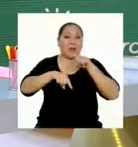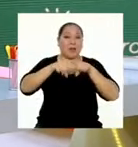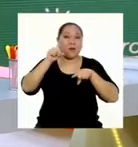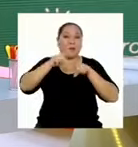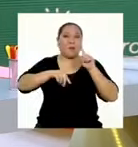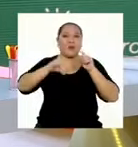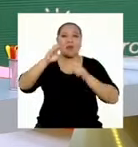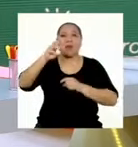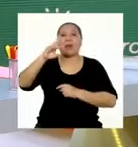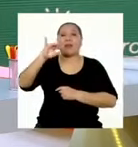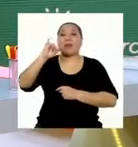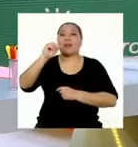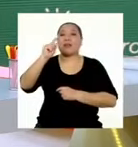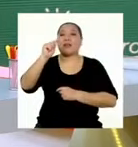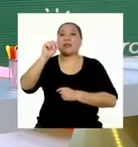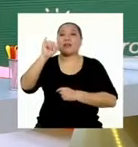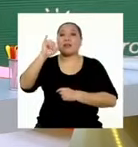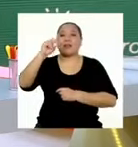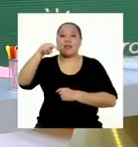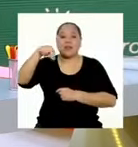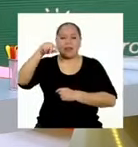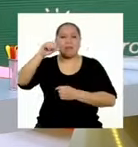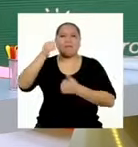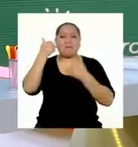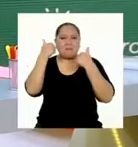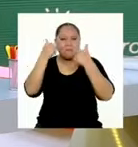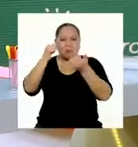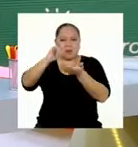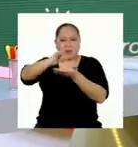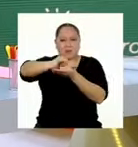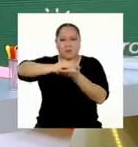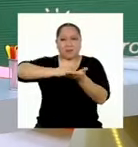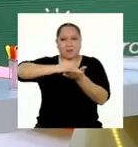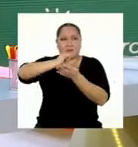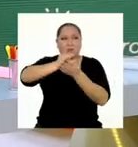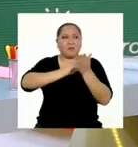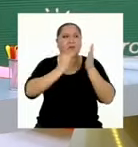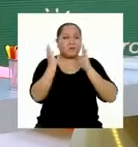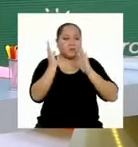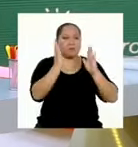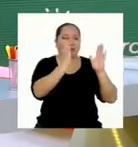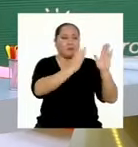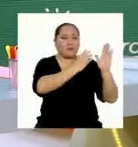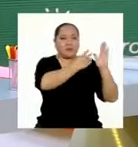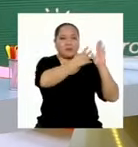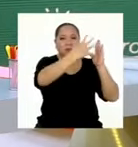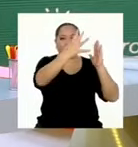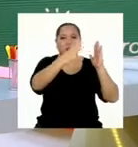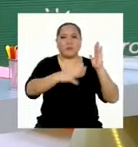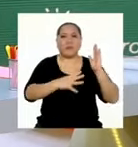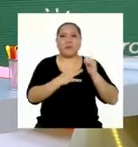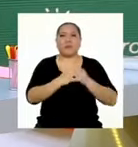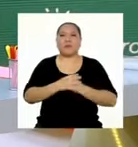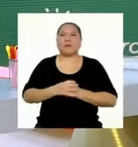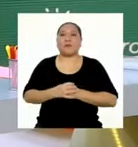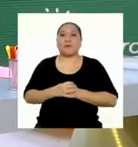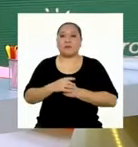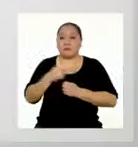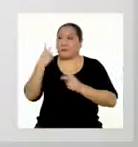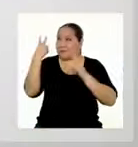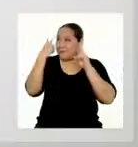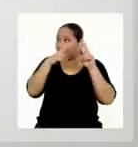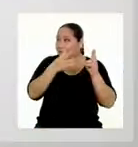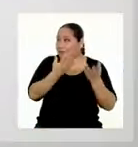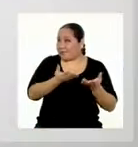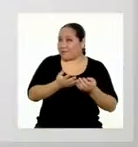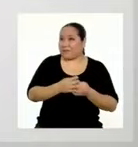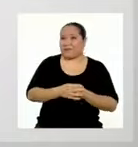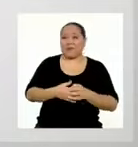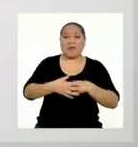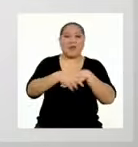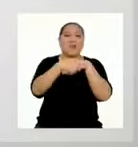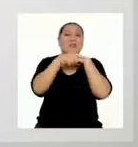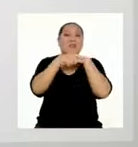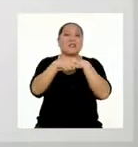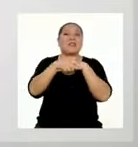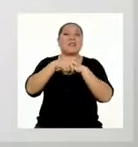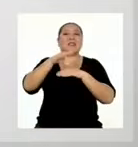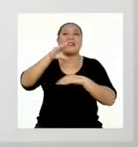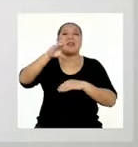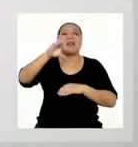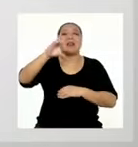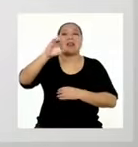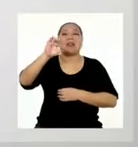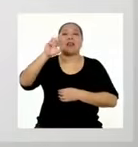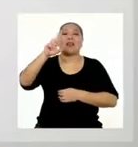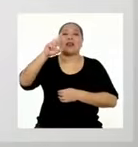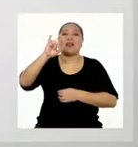muy bien y hasta me la ha pasado con planificación y todo. ¿Qué le parece si la revisamos? ¡Felicitaciones a